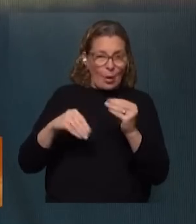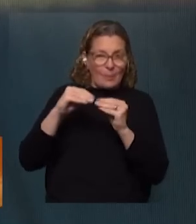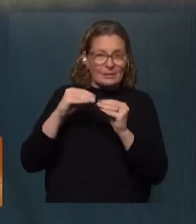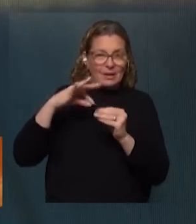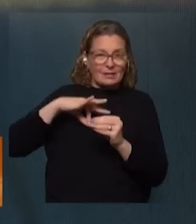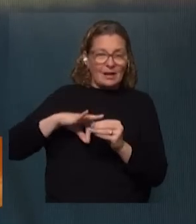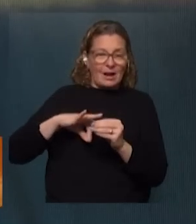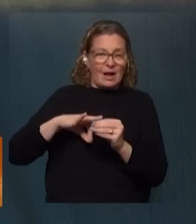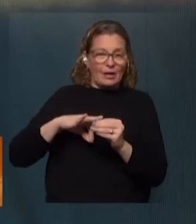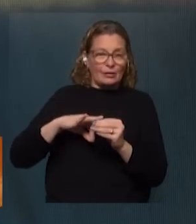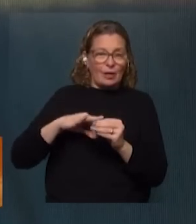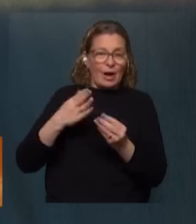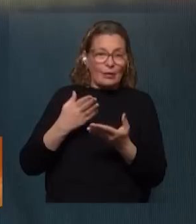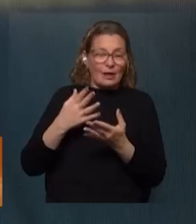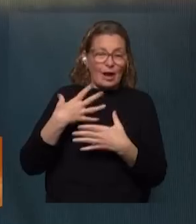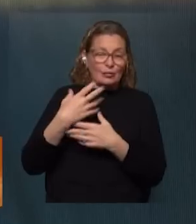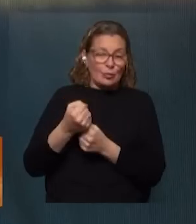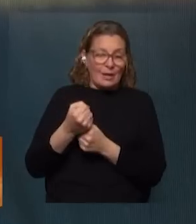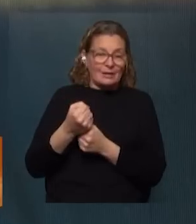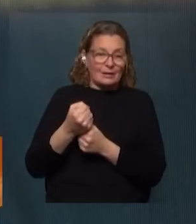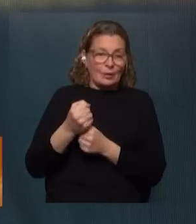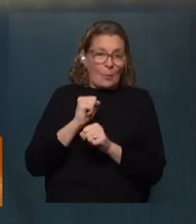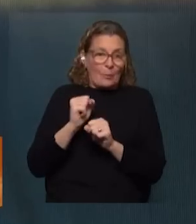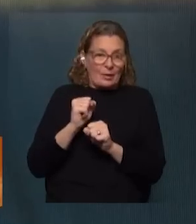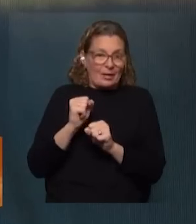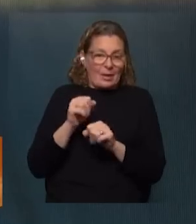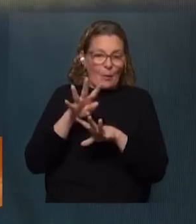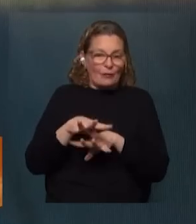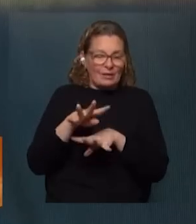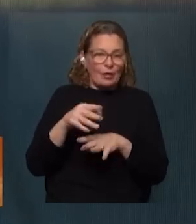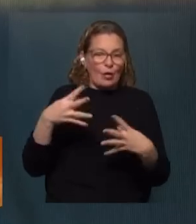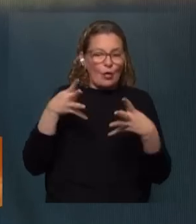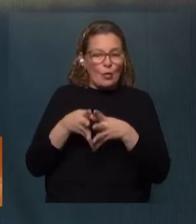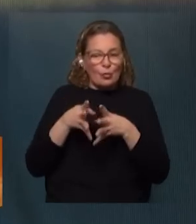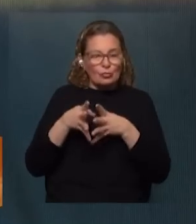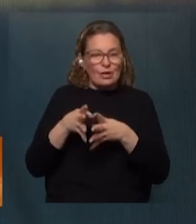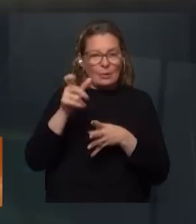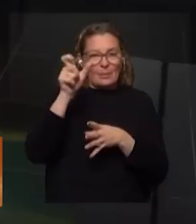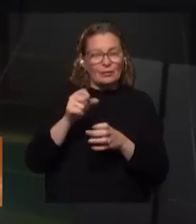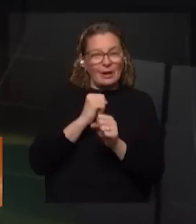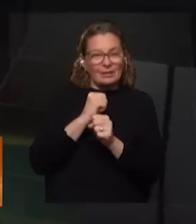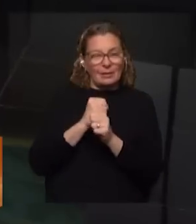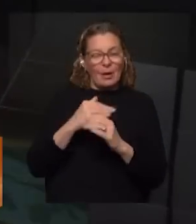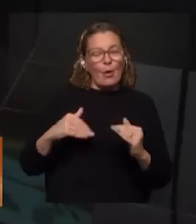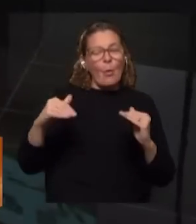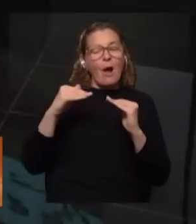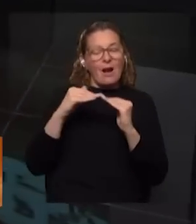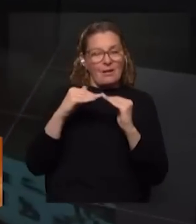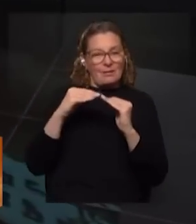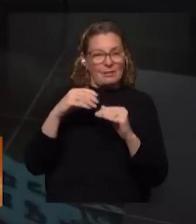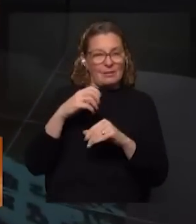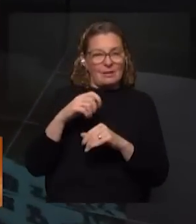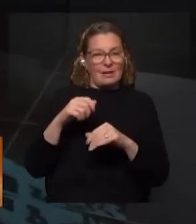salarios ayudarles nosotros ahora a ellos que no tienen la capacidad de movilización o de lucha que puede tener un activo e igualarlo igualar la